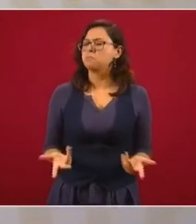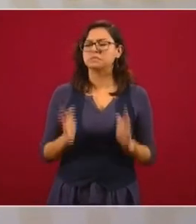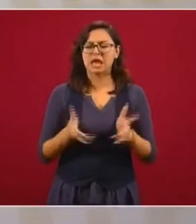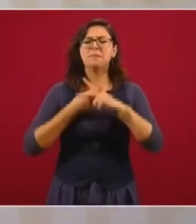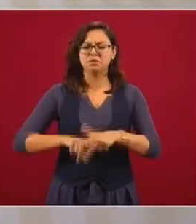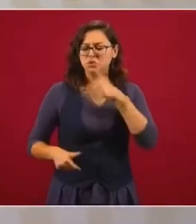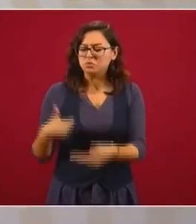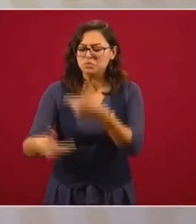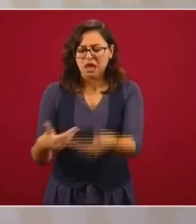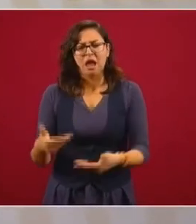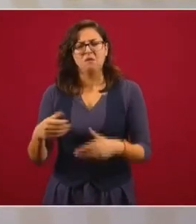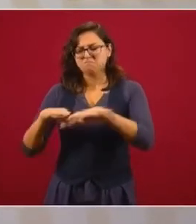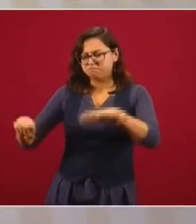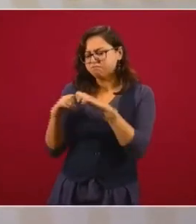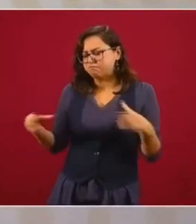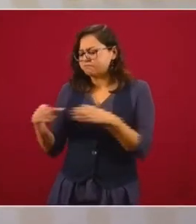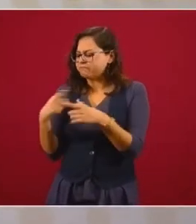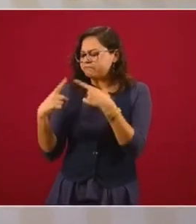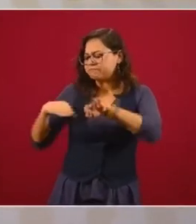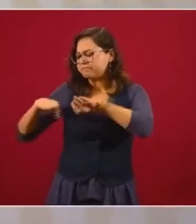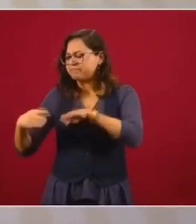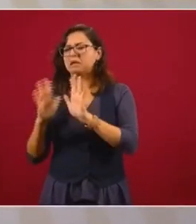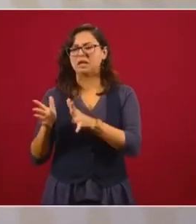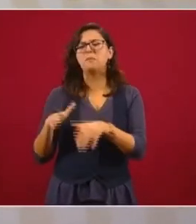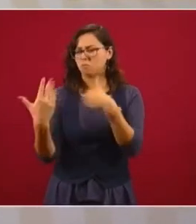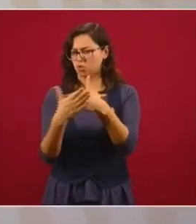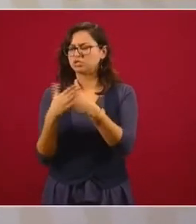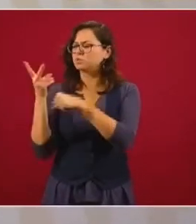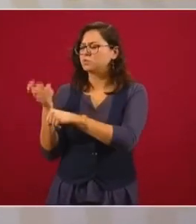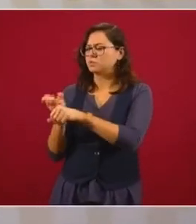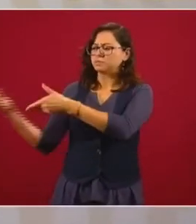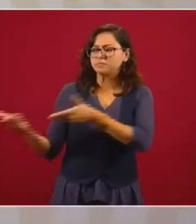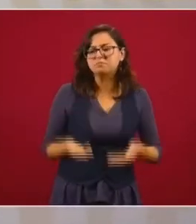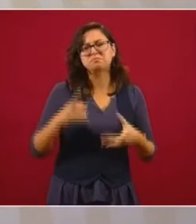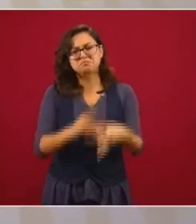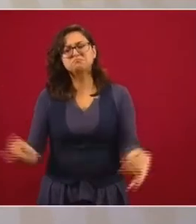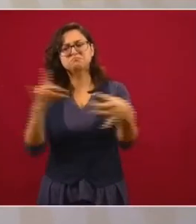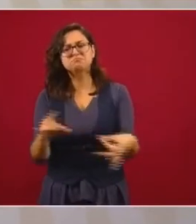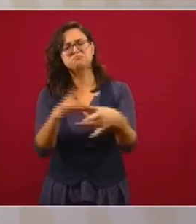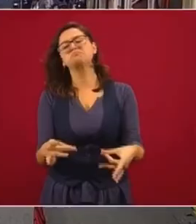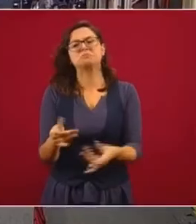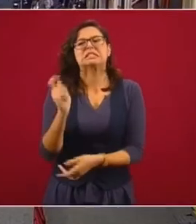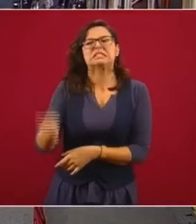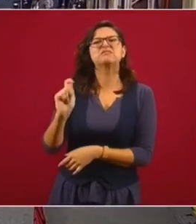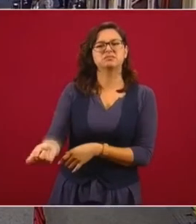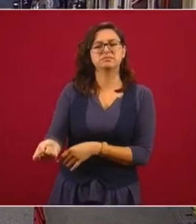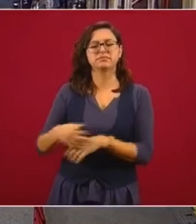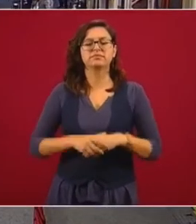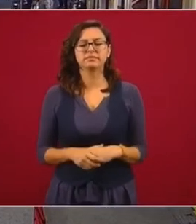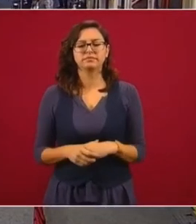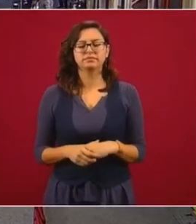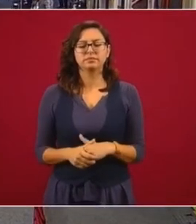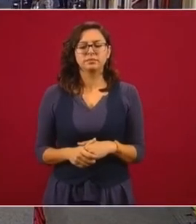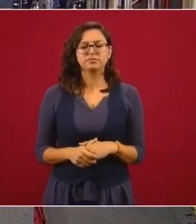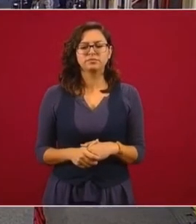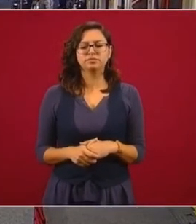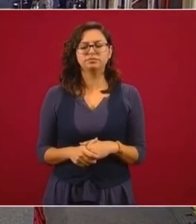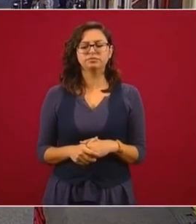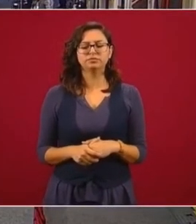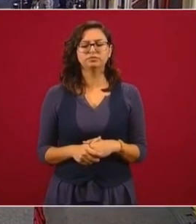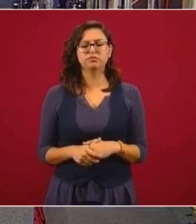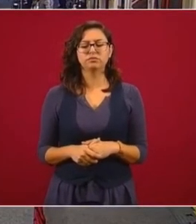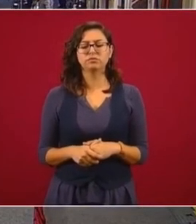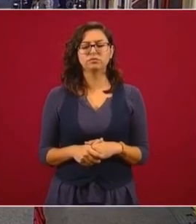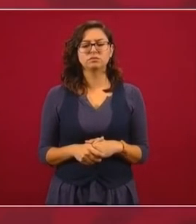A ver si se les invita un día y que les expliquen qué se está haciendo. Ellos van a realizar